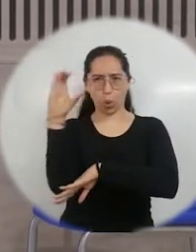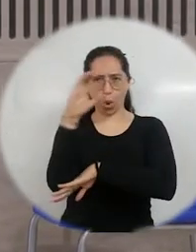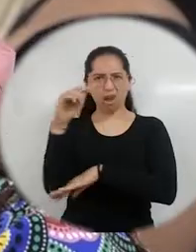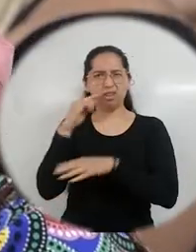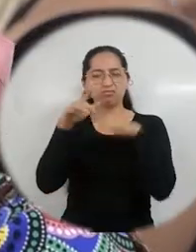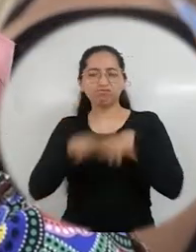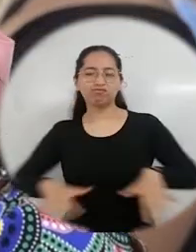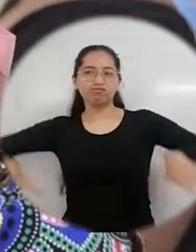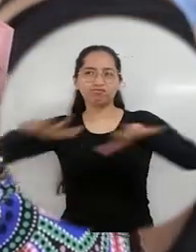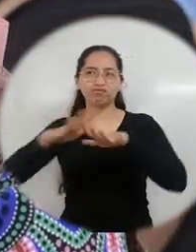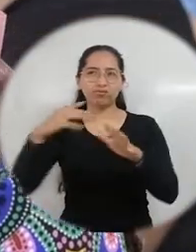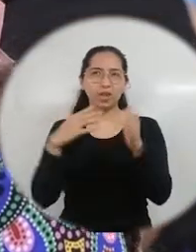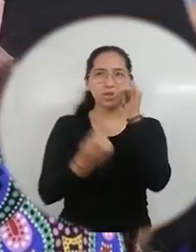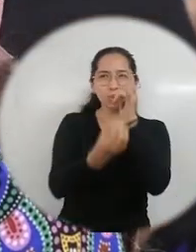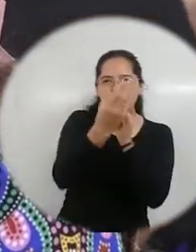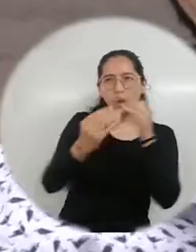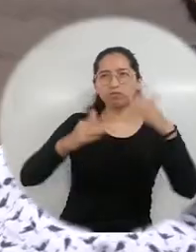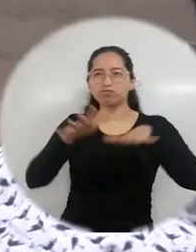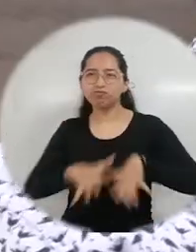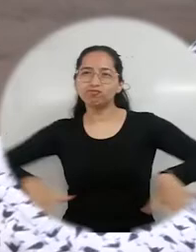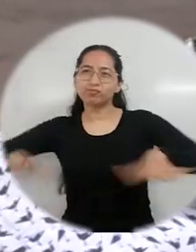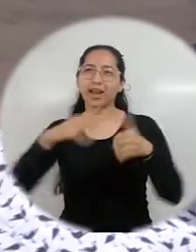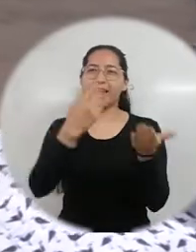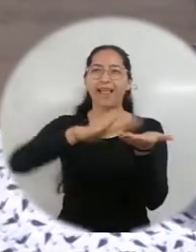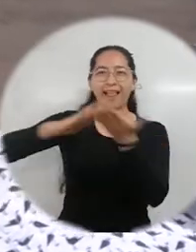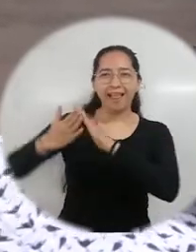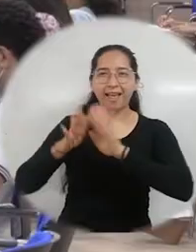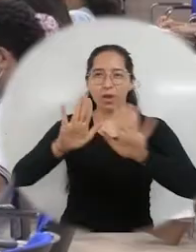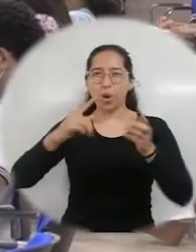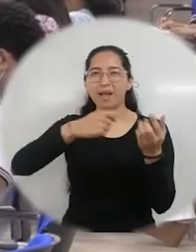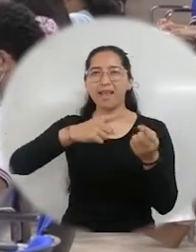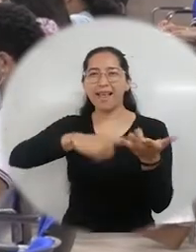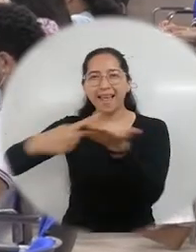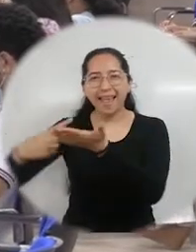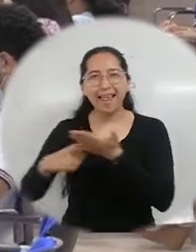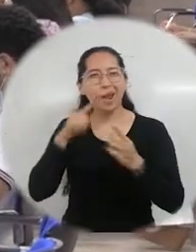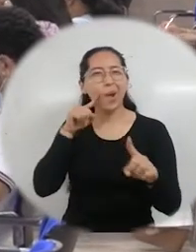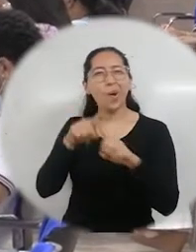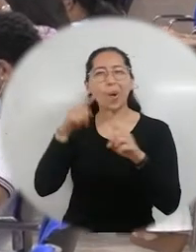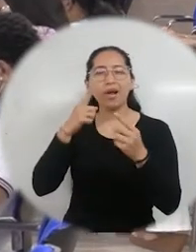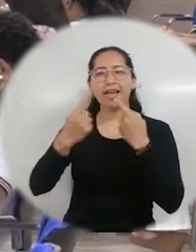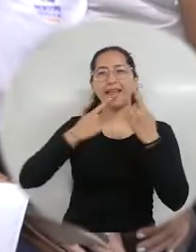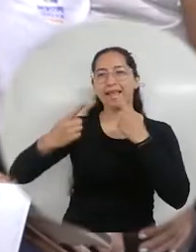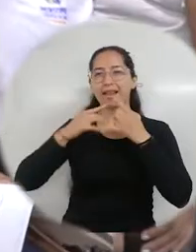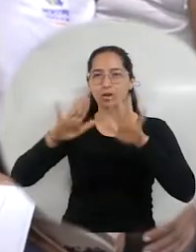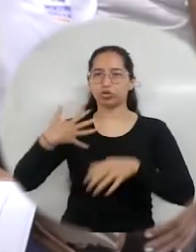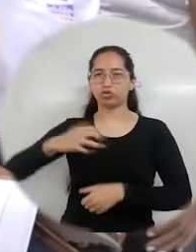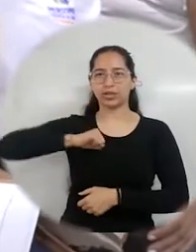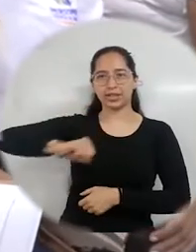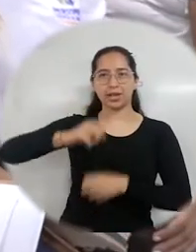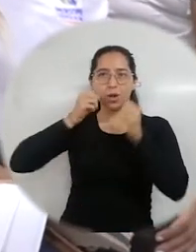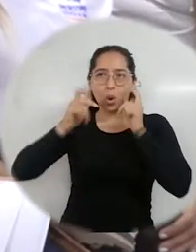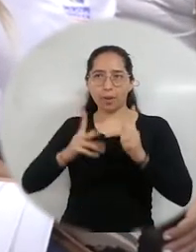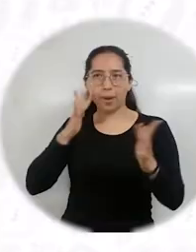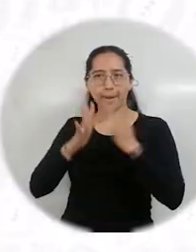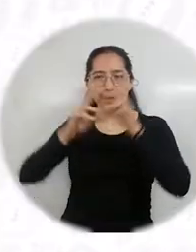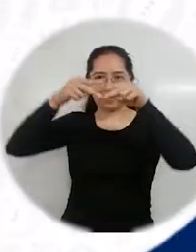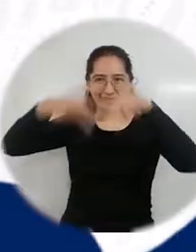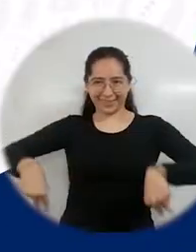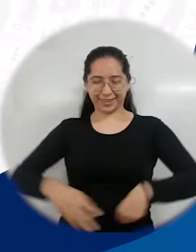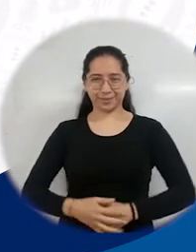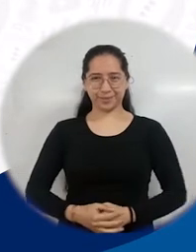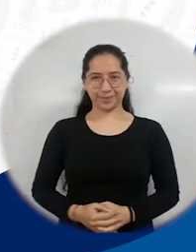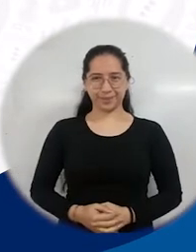con un espacio de pedagogía, resiliencia, paz y diálogo para la protección de los derechos humanos con perspectiva de género.